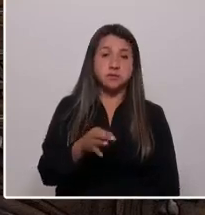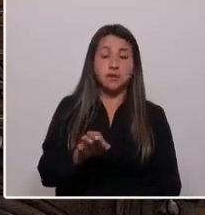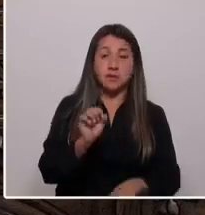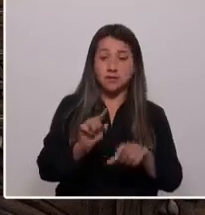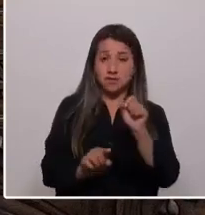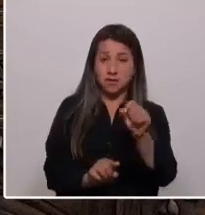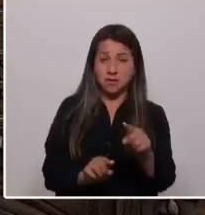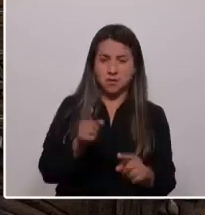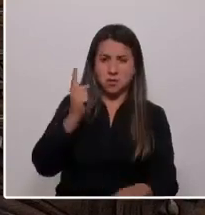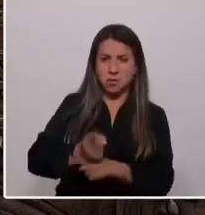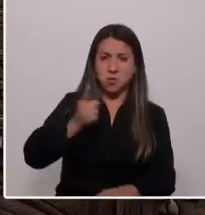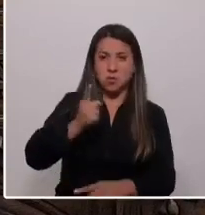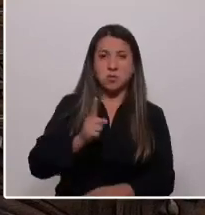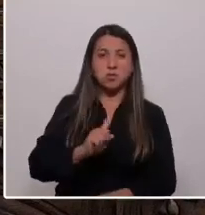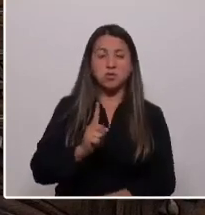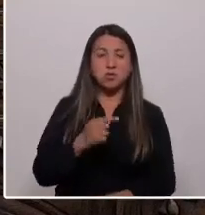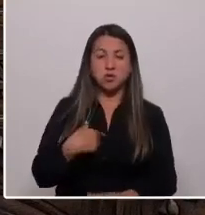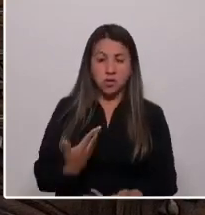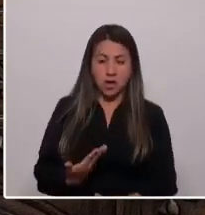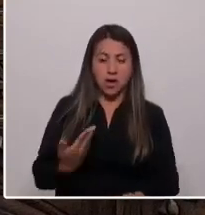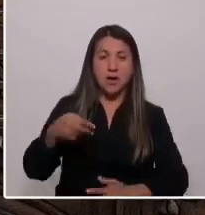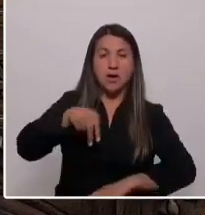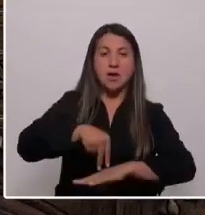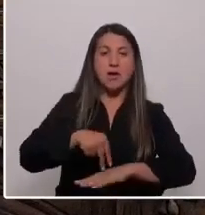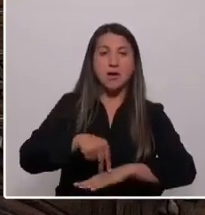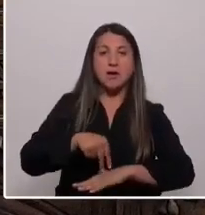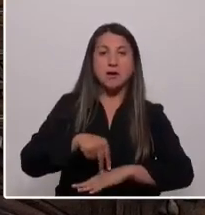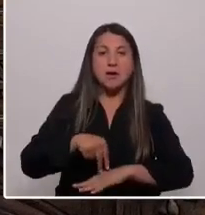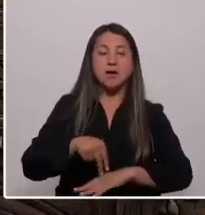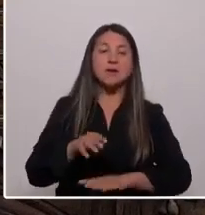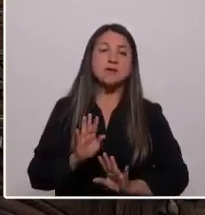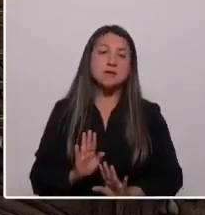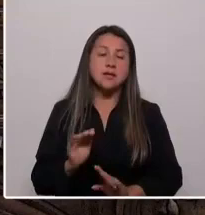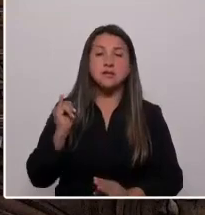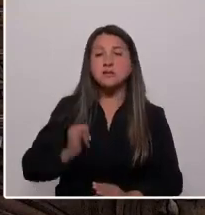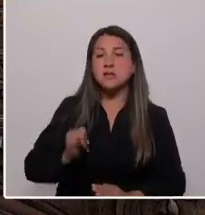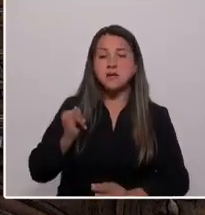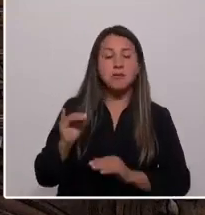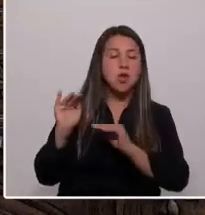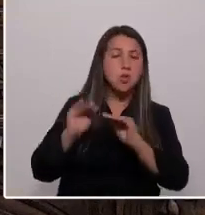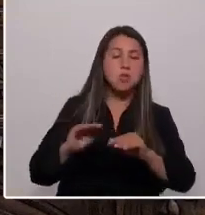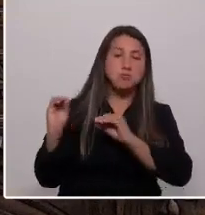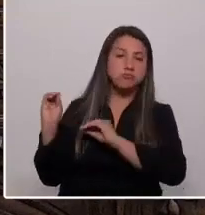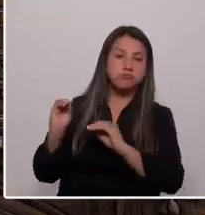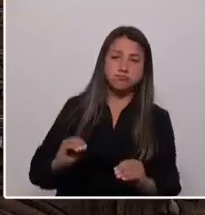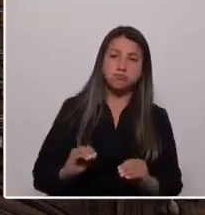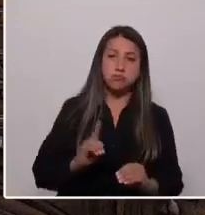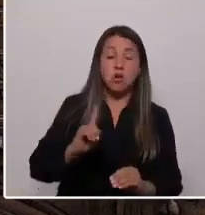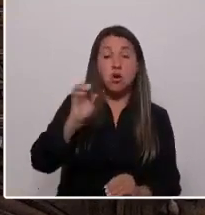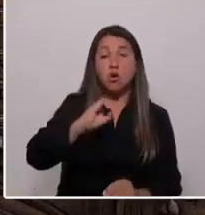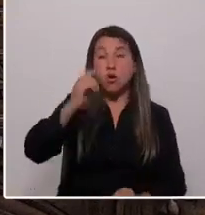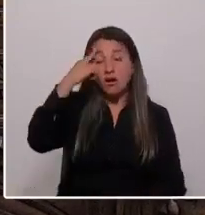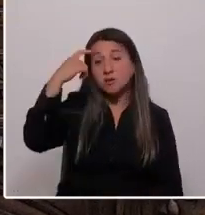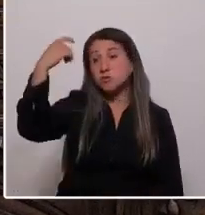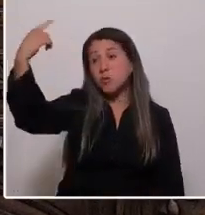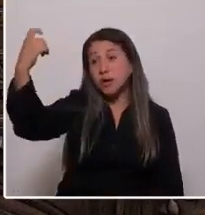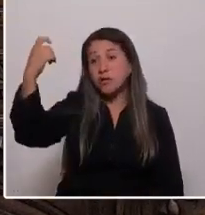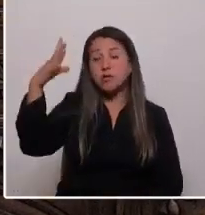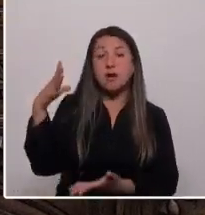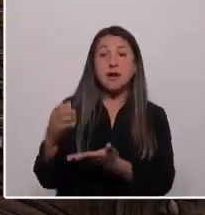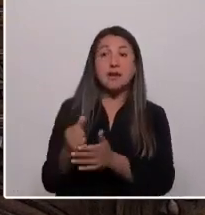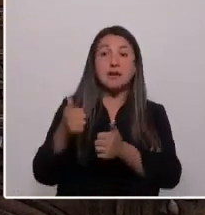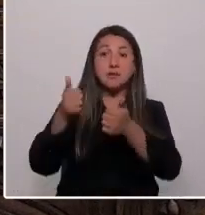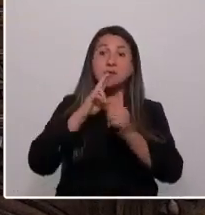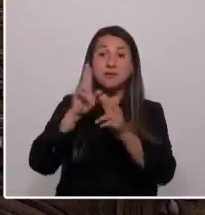estoy aquí para ofrecer utopías de siempre o la ilusión que se puede alcanzar el éxito sin